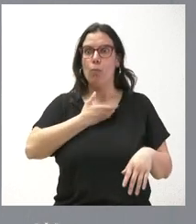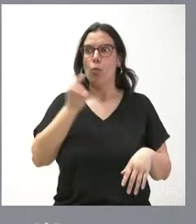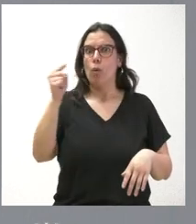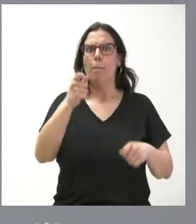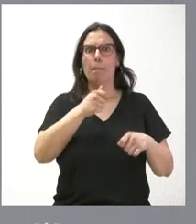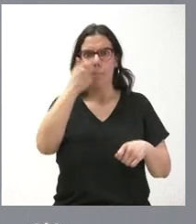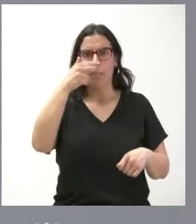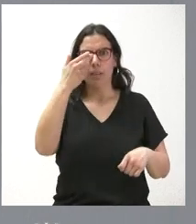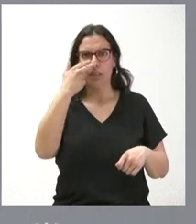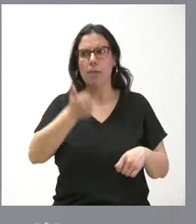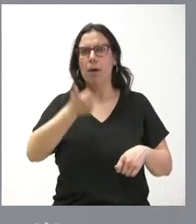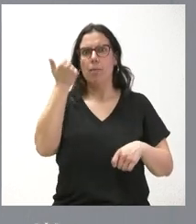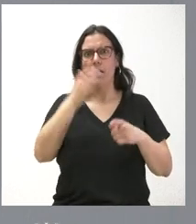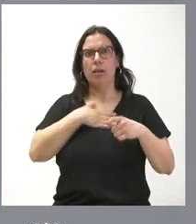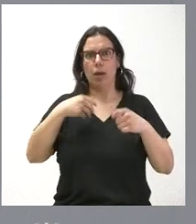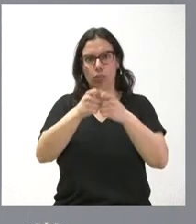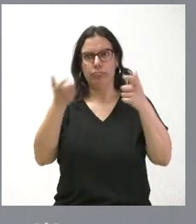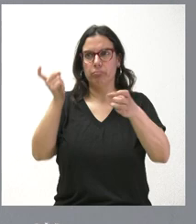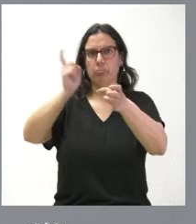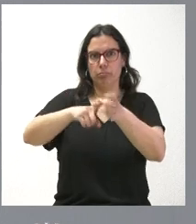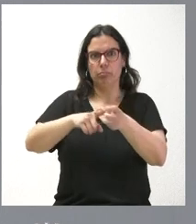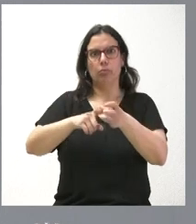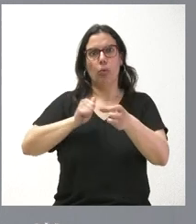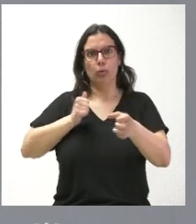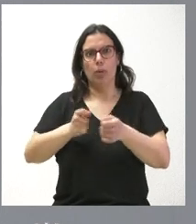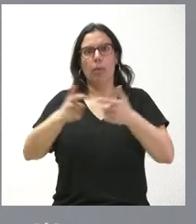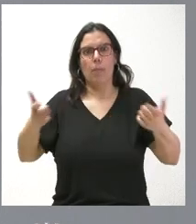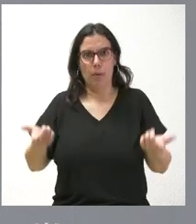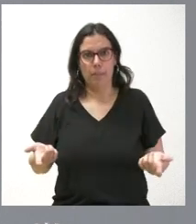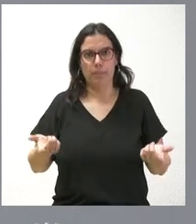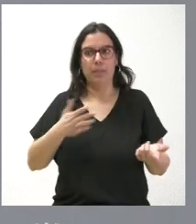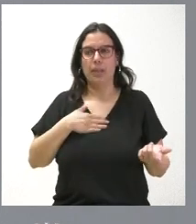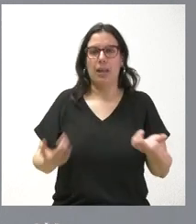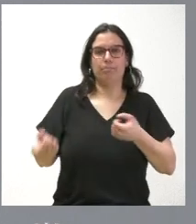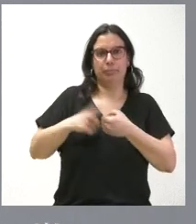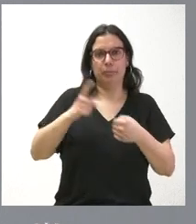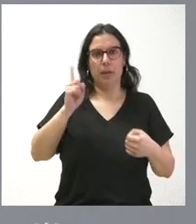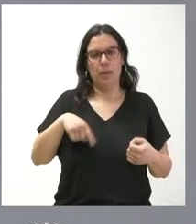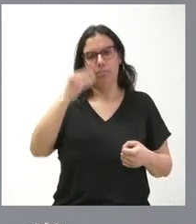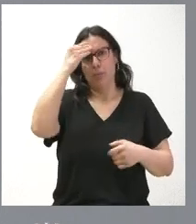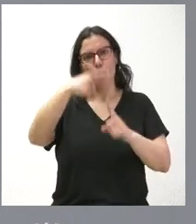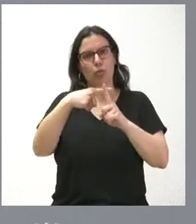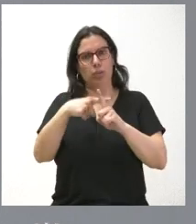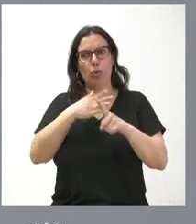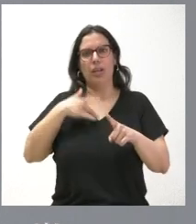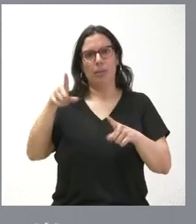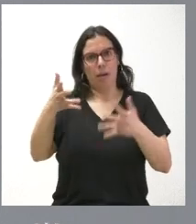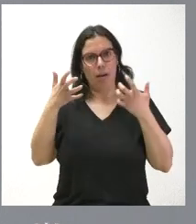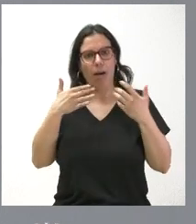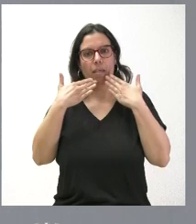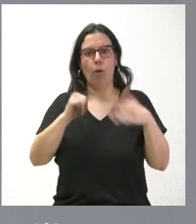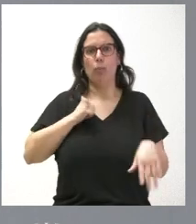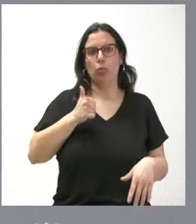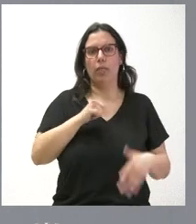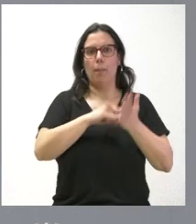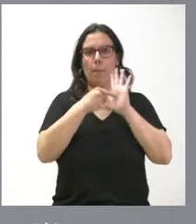León que ven una oportunidad en ese plan que ha impulsado la Junta de Castilla y León y se quieran sumar al mismo y se quieran beneficiar de las oportunidades